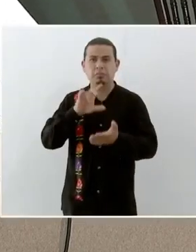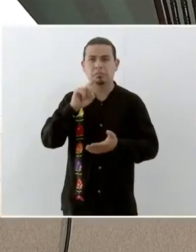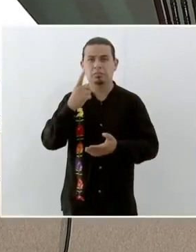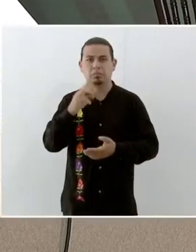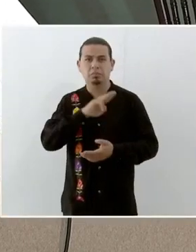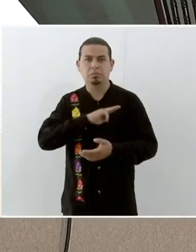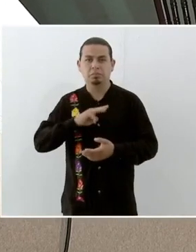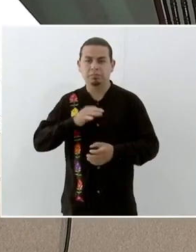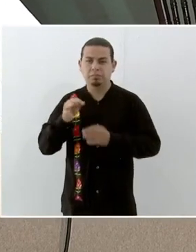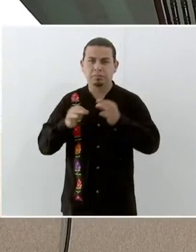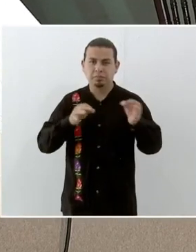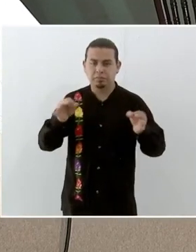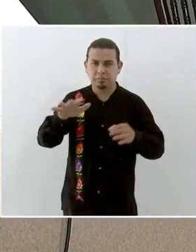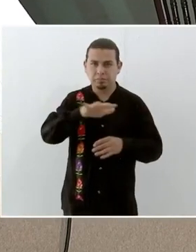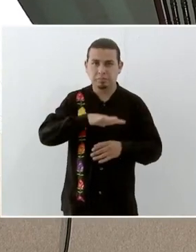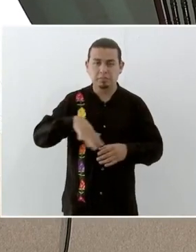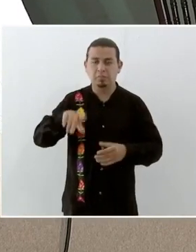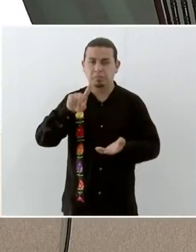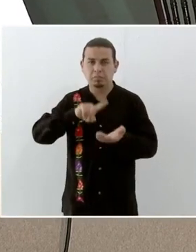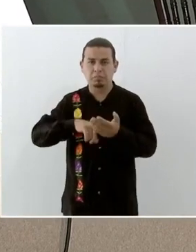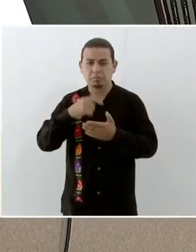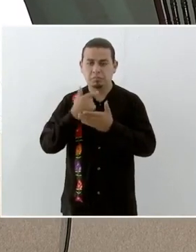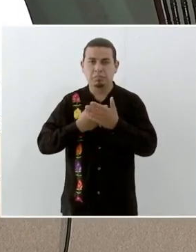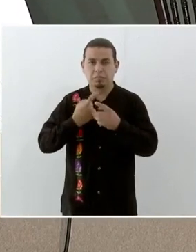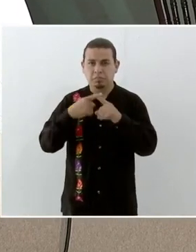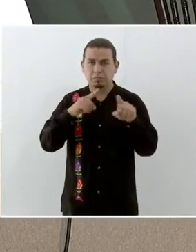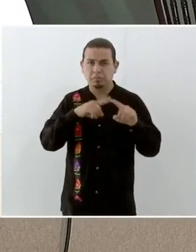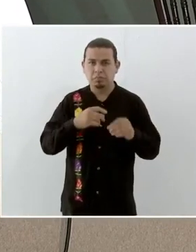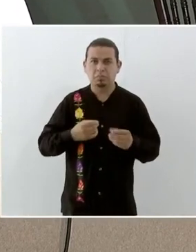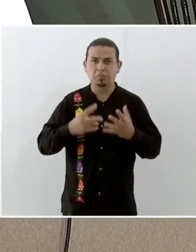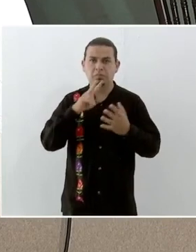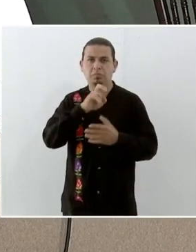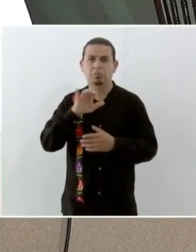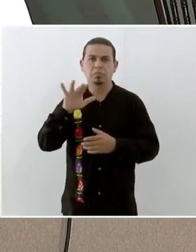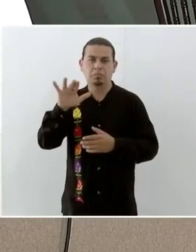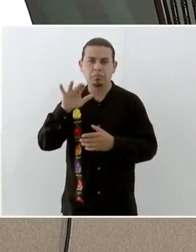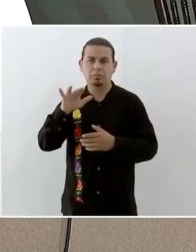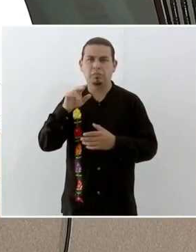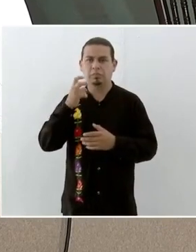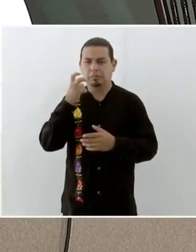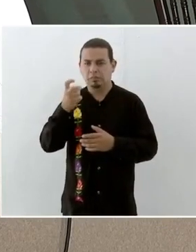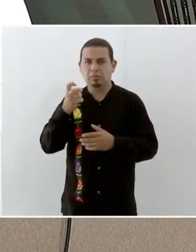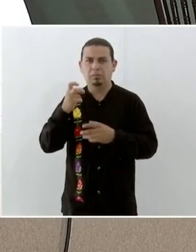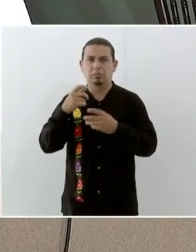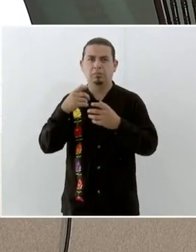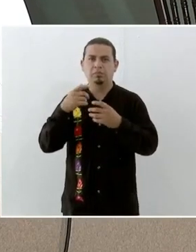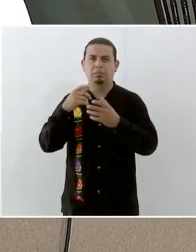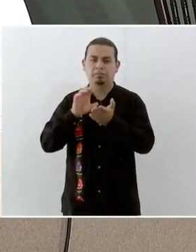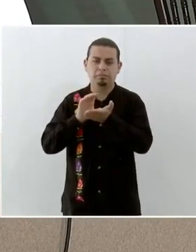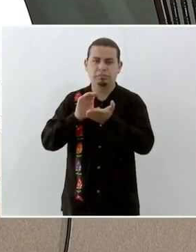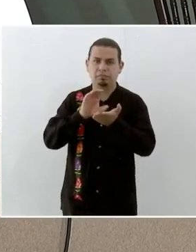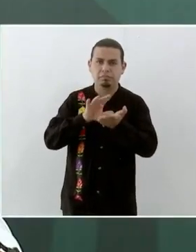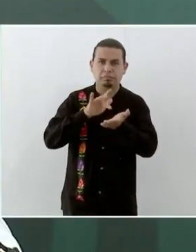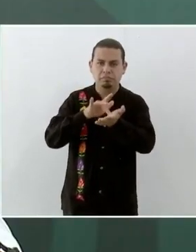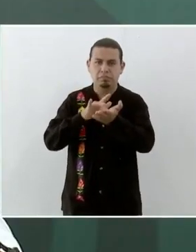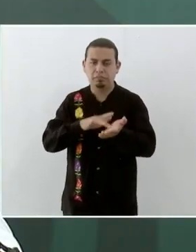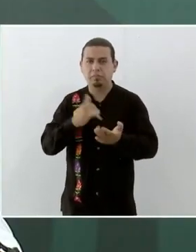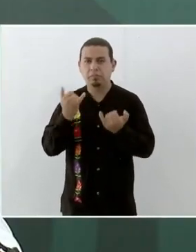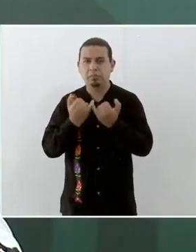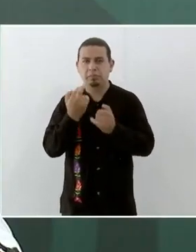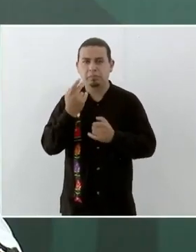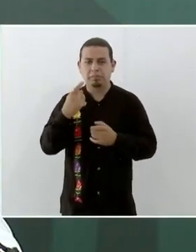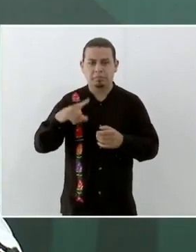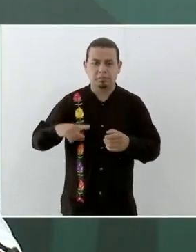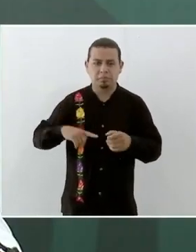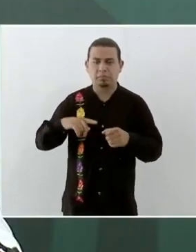Hay más de 250 máquinas solo de SST, más otras 25 del gobierno